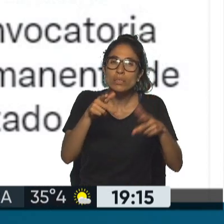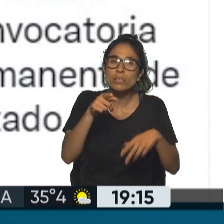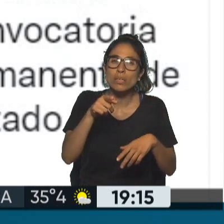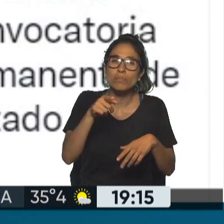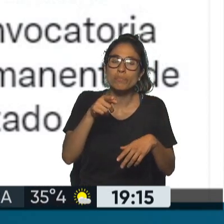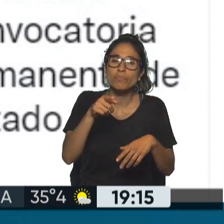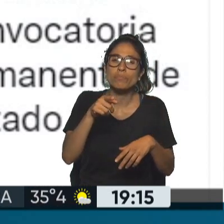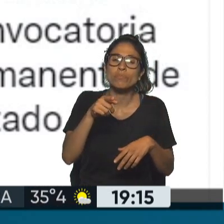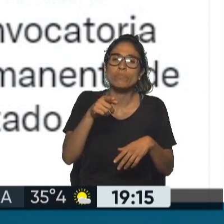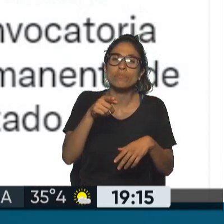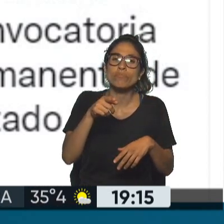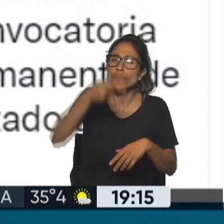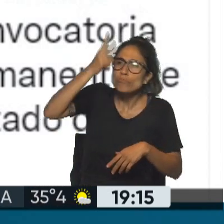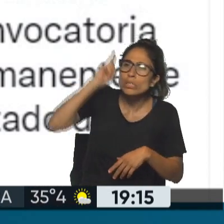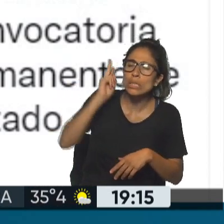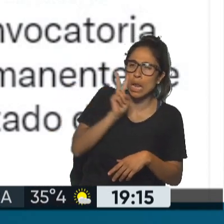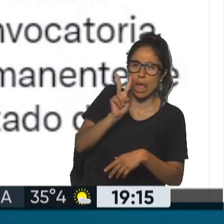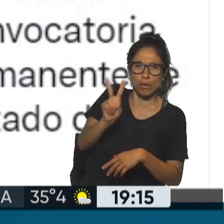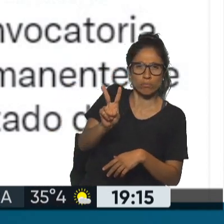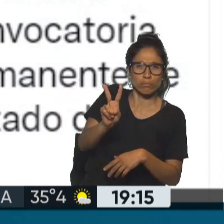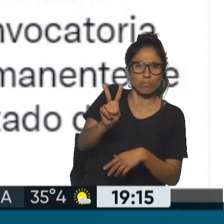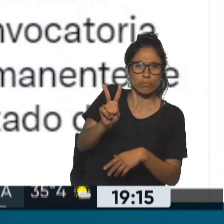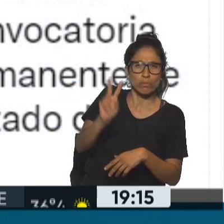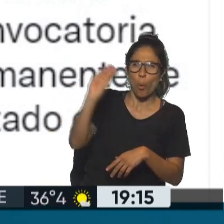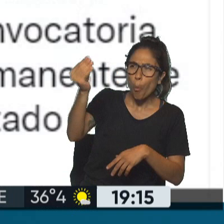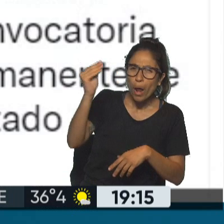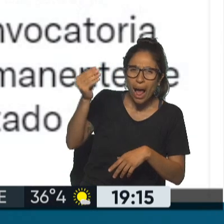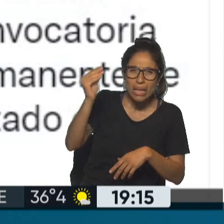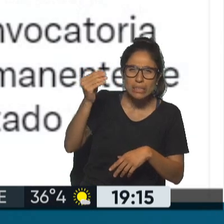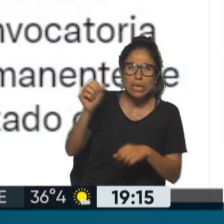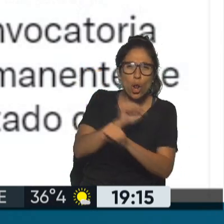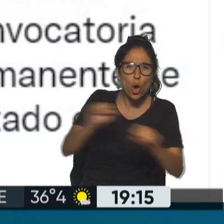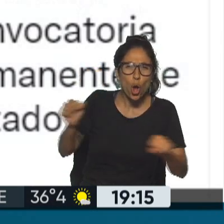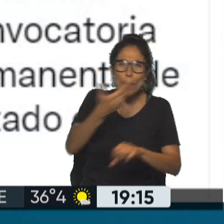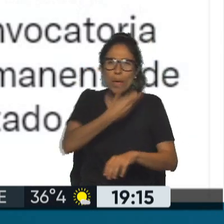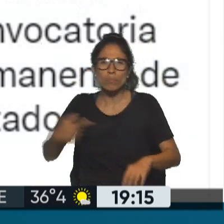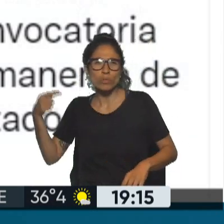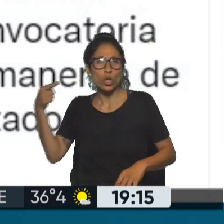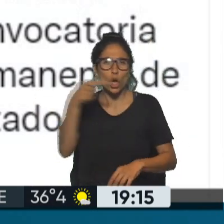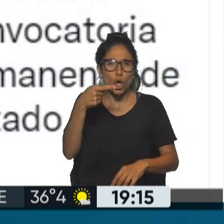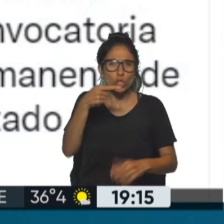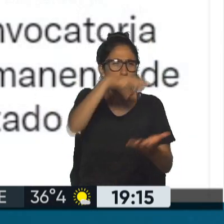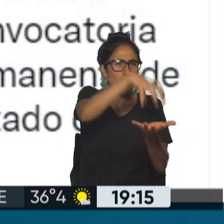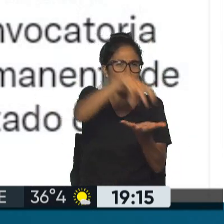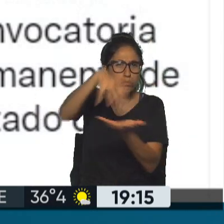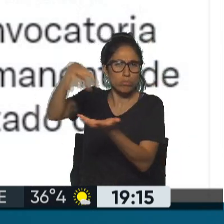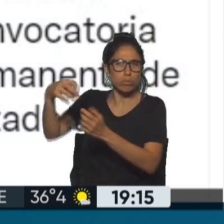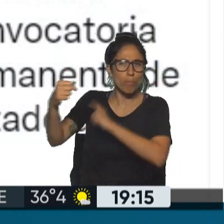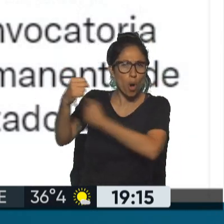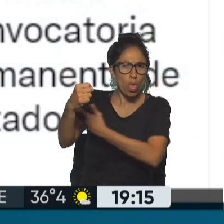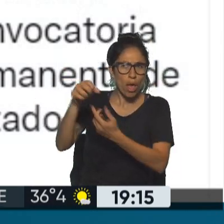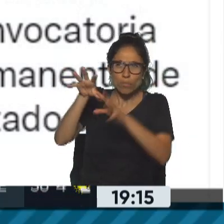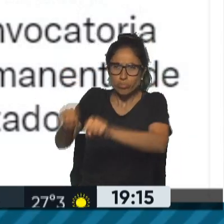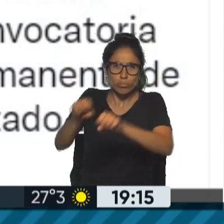inaceptable acción antidemocrática que agrede a los tres poderes del Estado de Brasil estamos impulsando con otros países la convocatoria